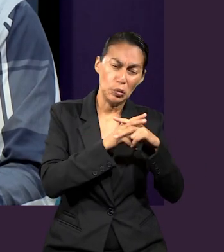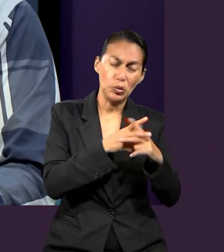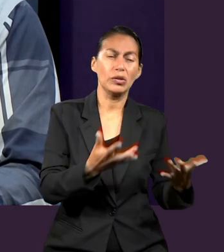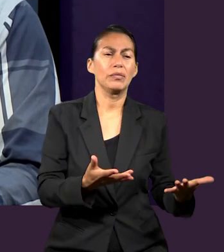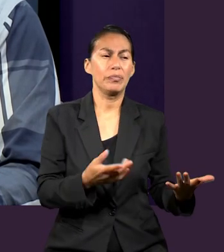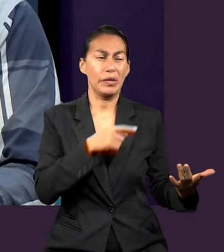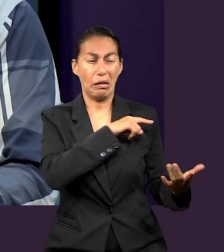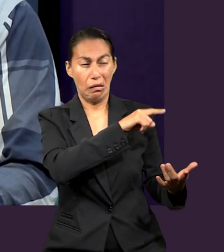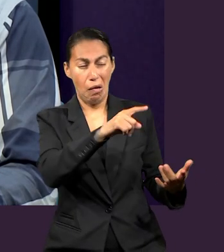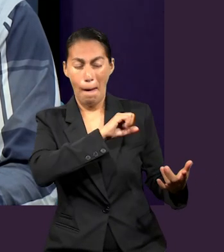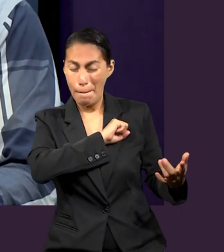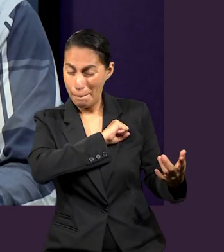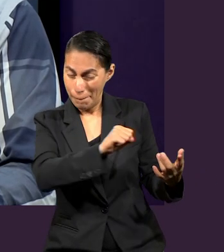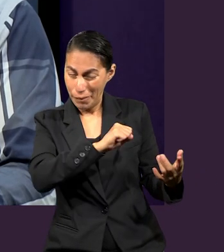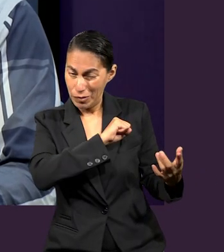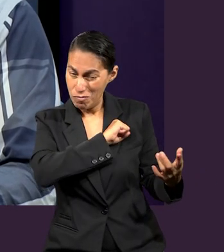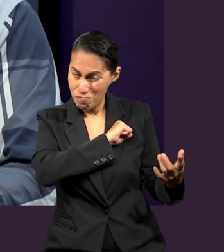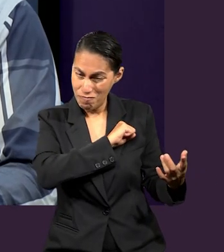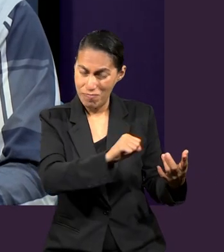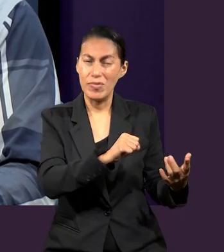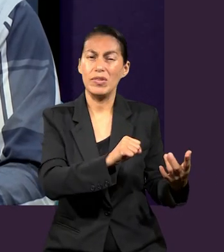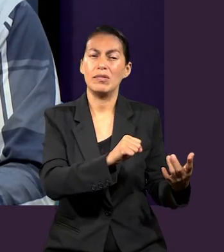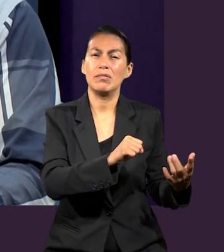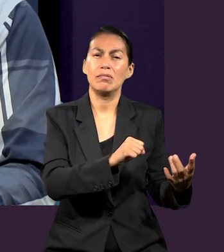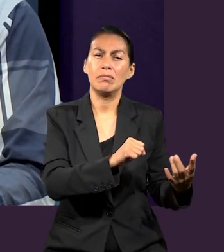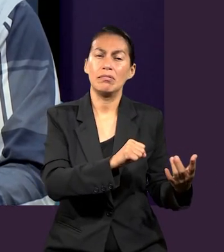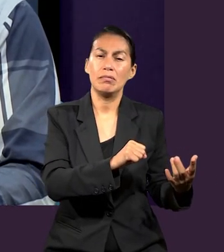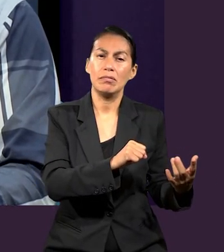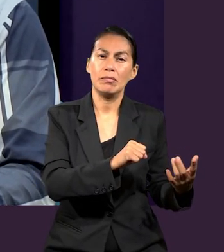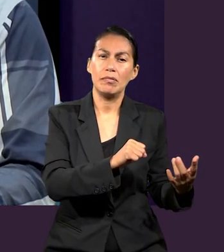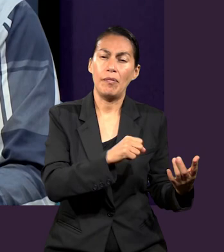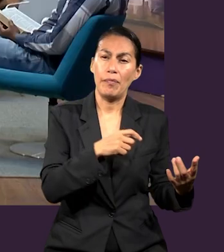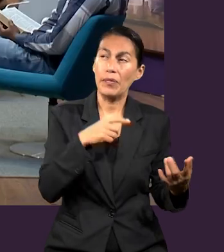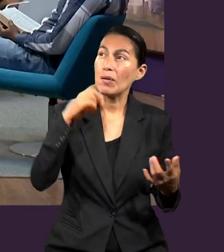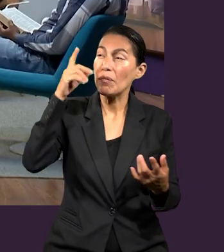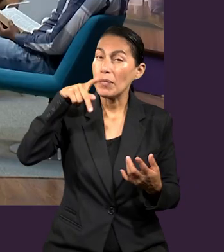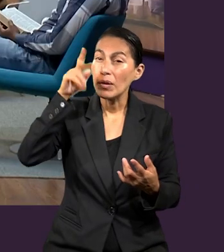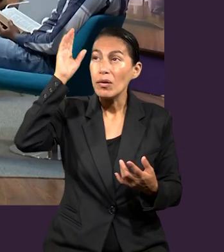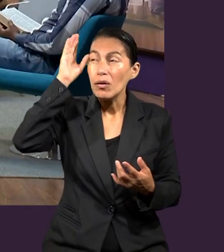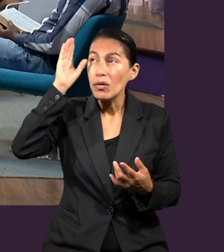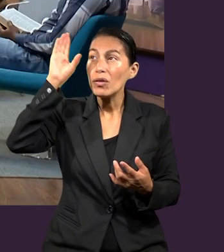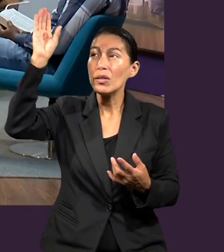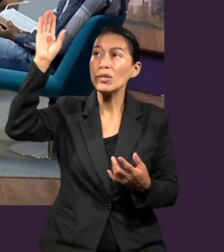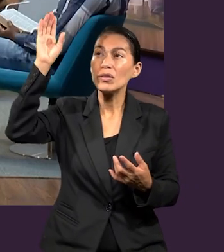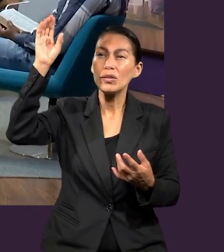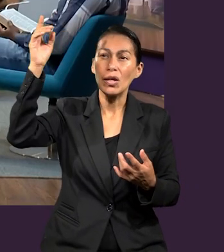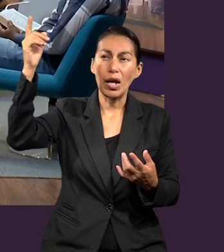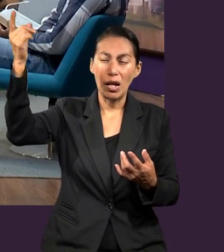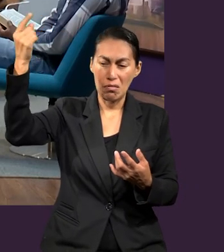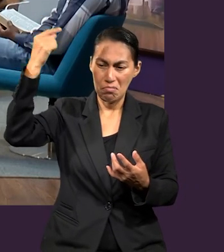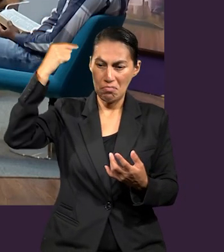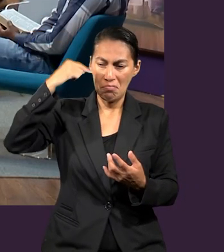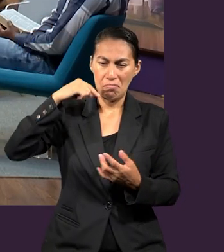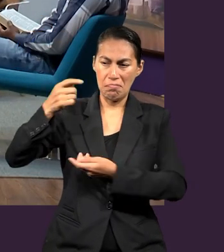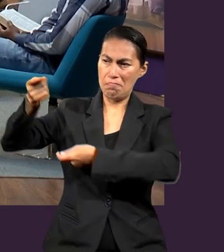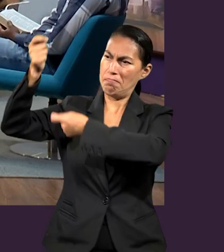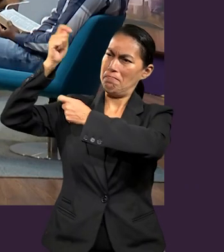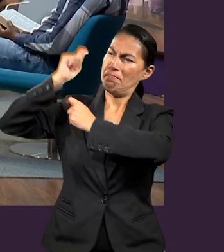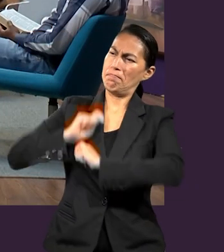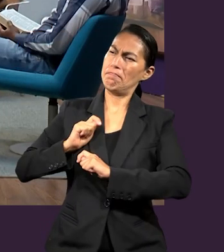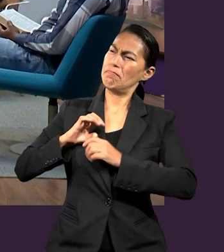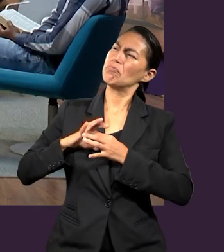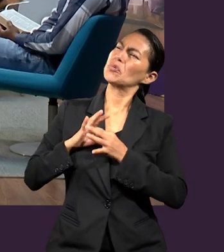huestes espirituales de maldad, en la religión re-celestial, por tanto,